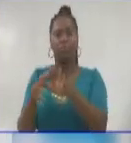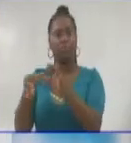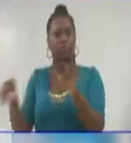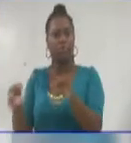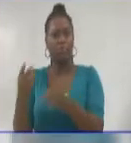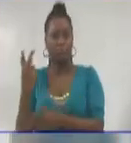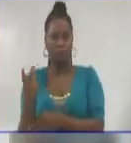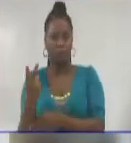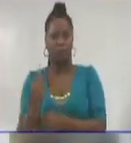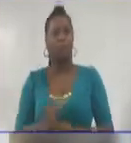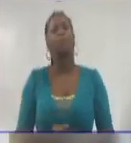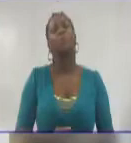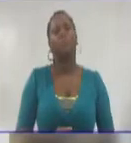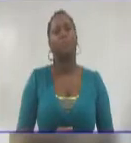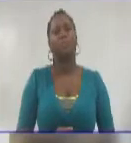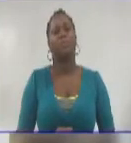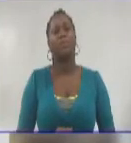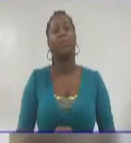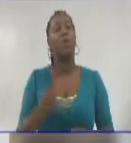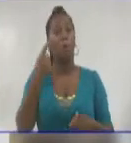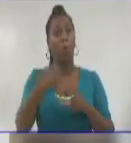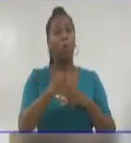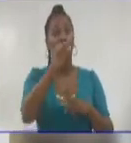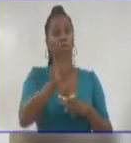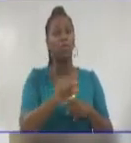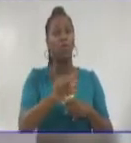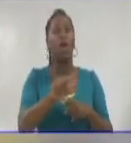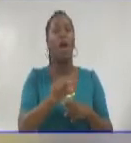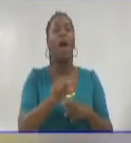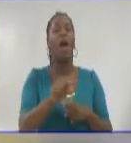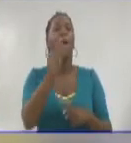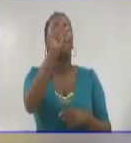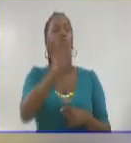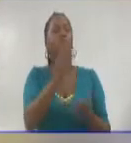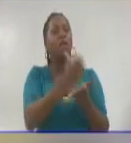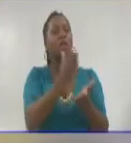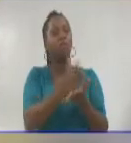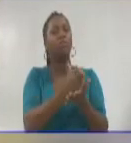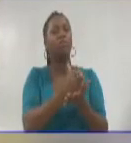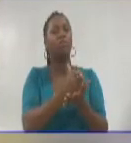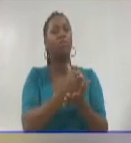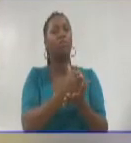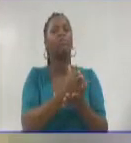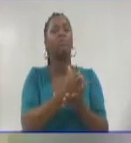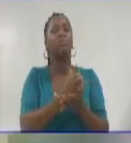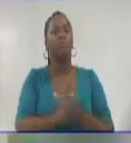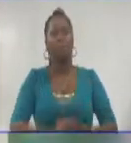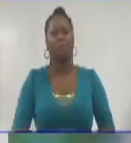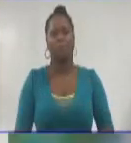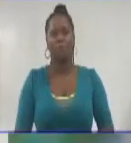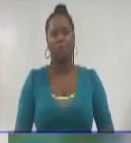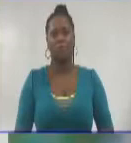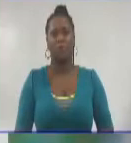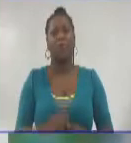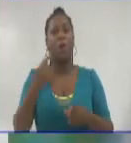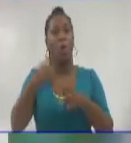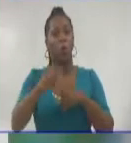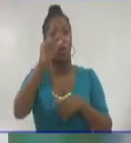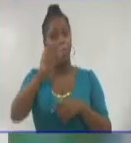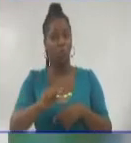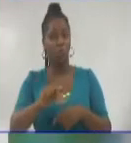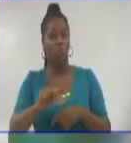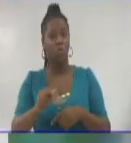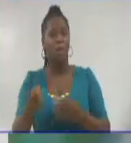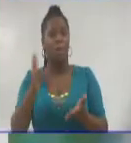Por su parte, Jorge Luis Ruiz Binén recibió la beca de creación por estampidas de la serie Marcha. Mientras, el artista